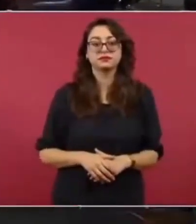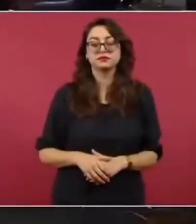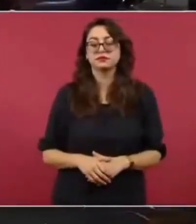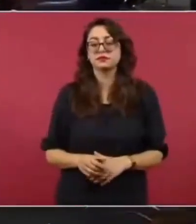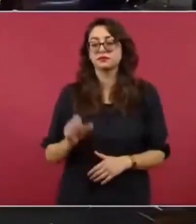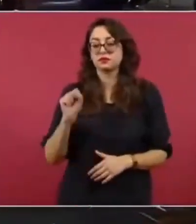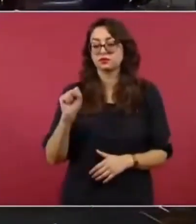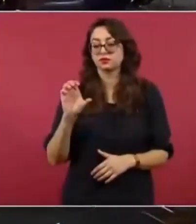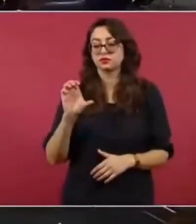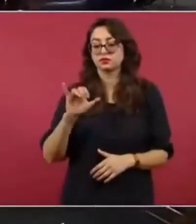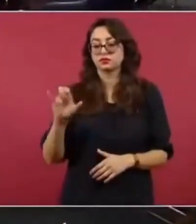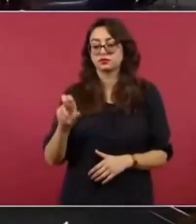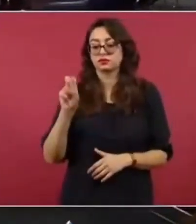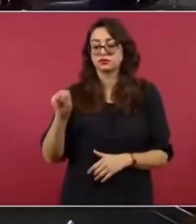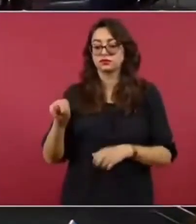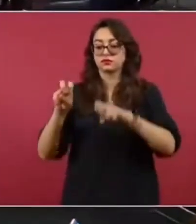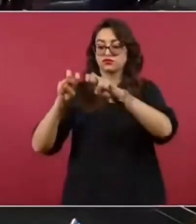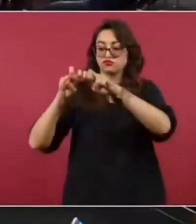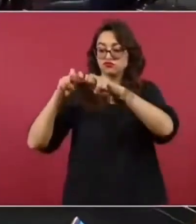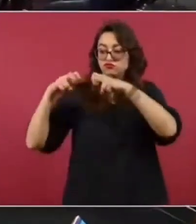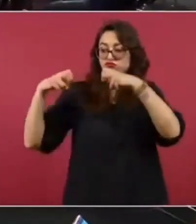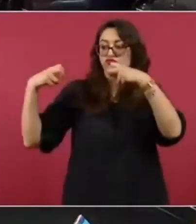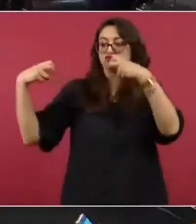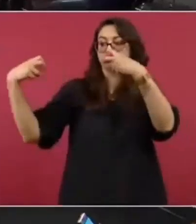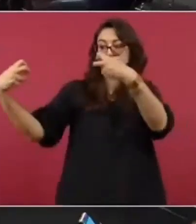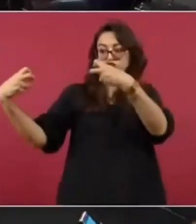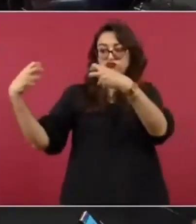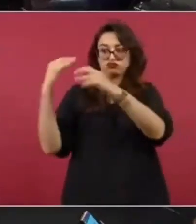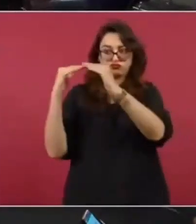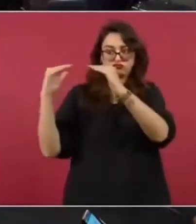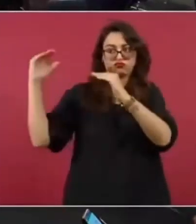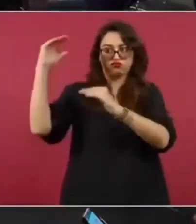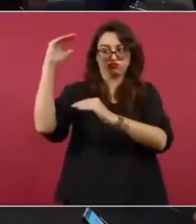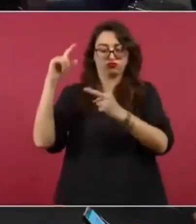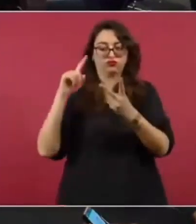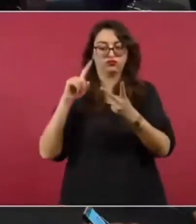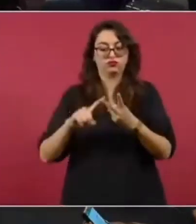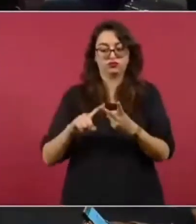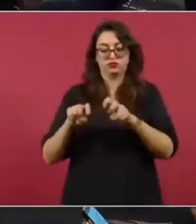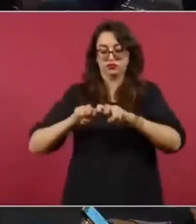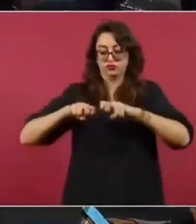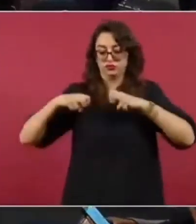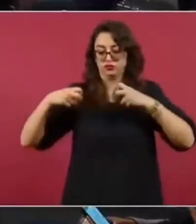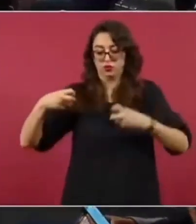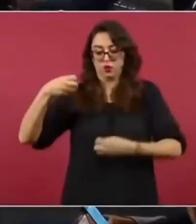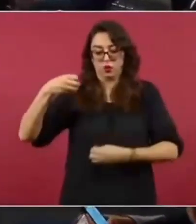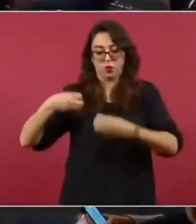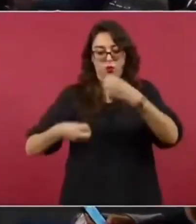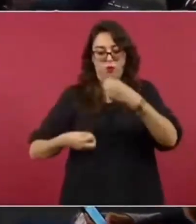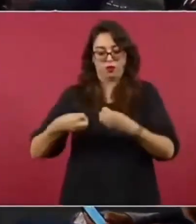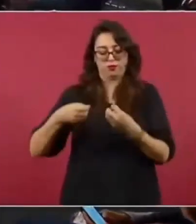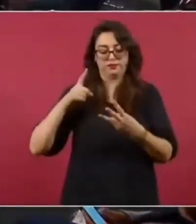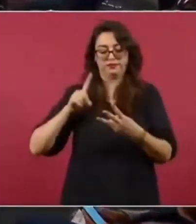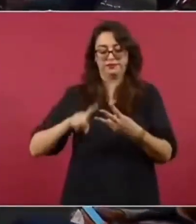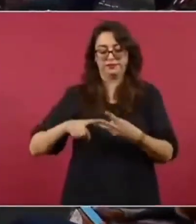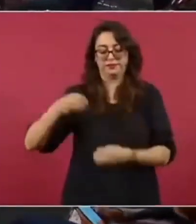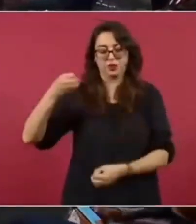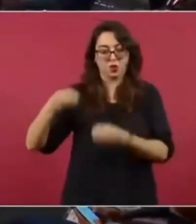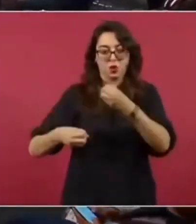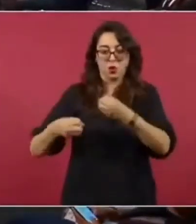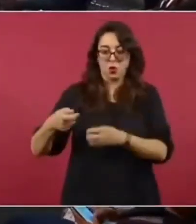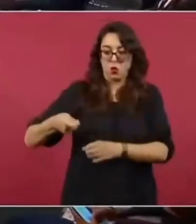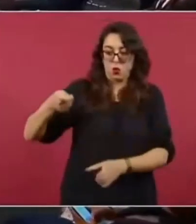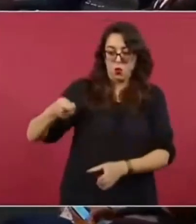a los jueces a los magistrados a los ministros de la corte que forman parte